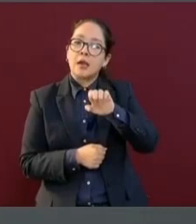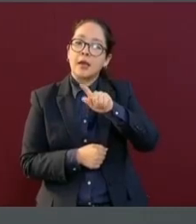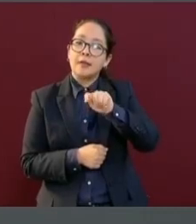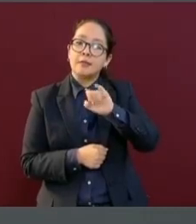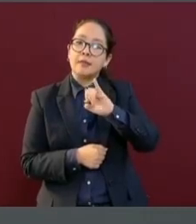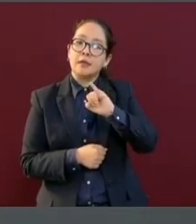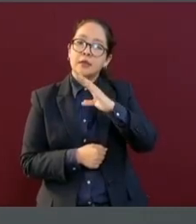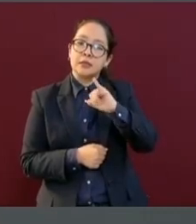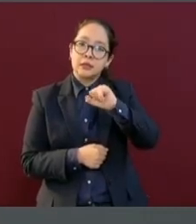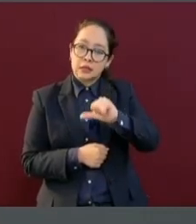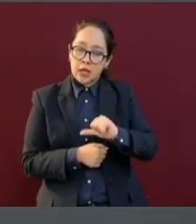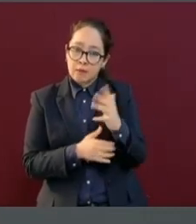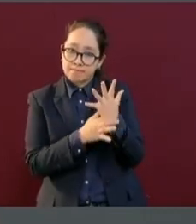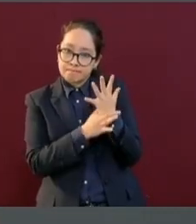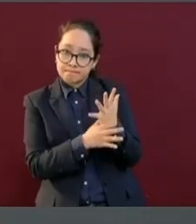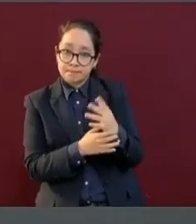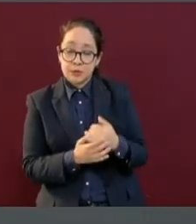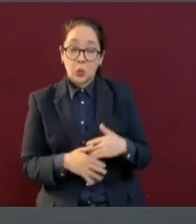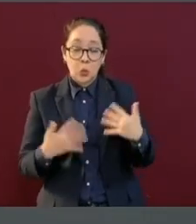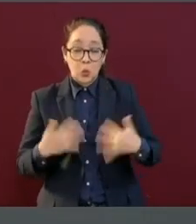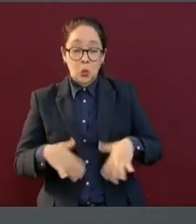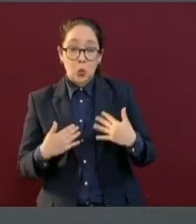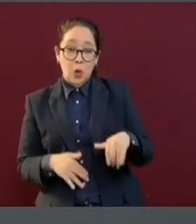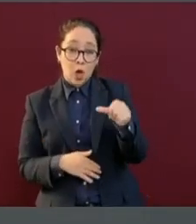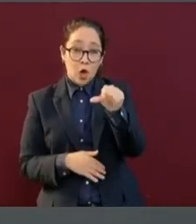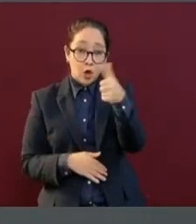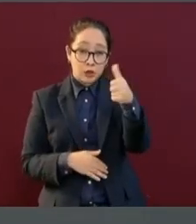11 millones de becas.